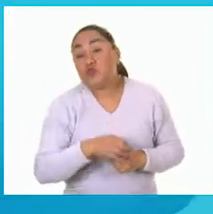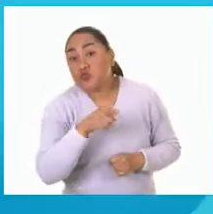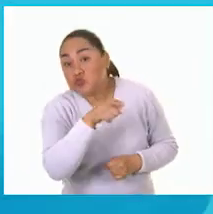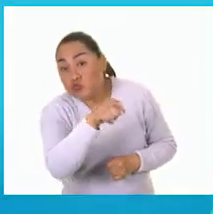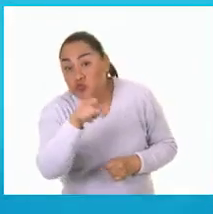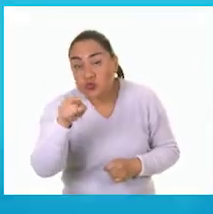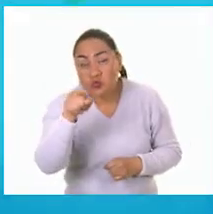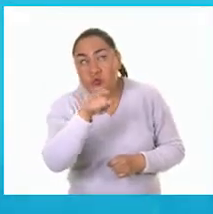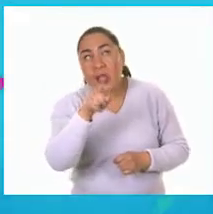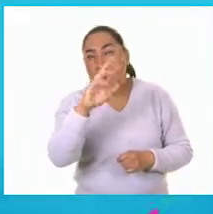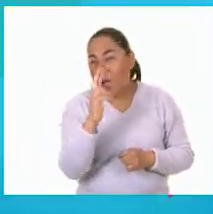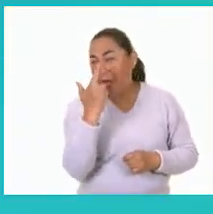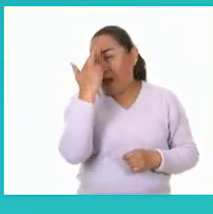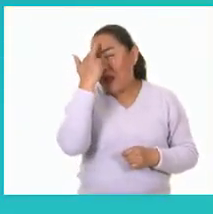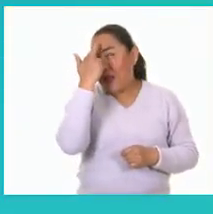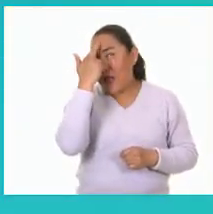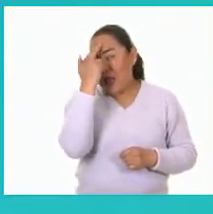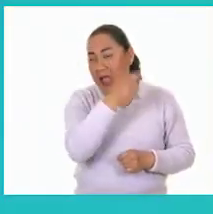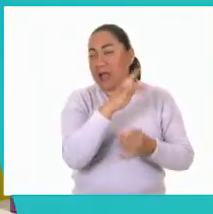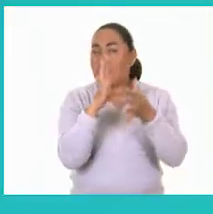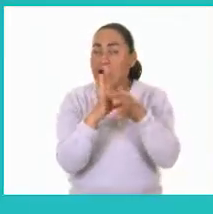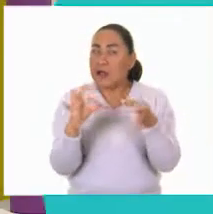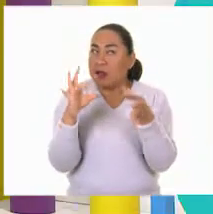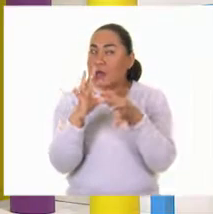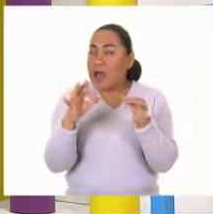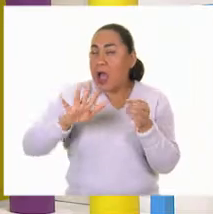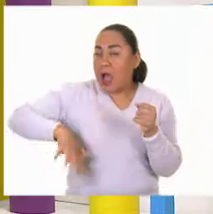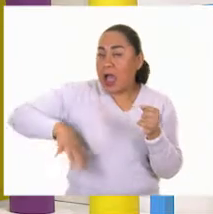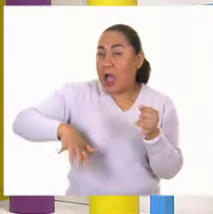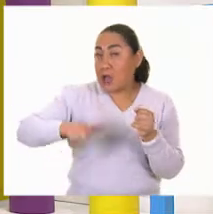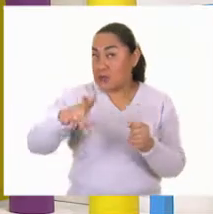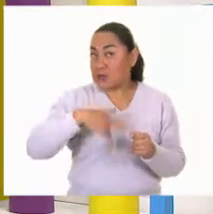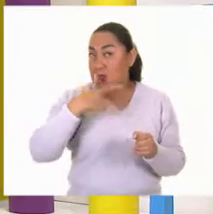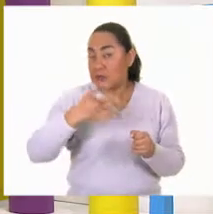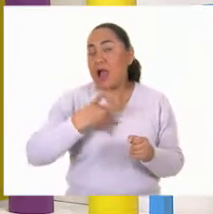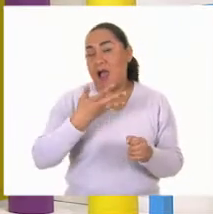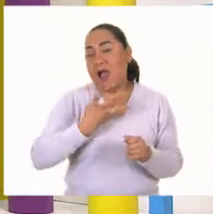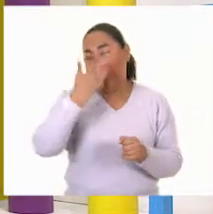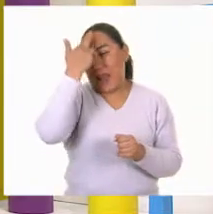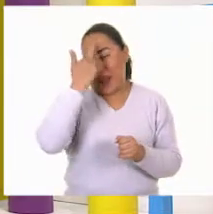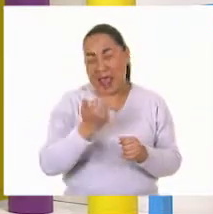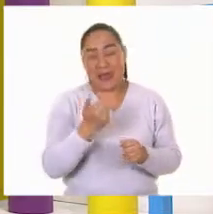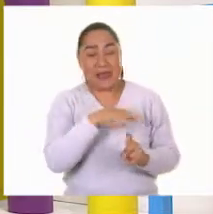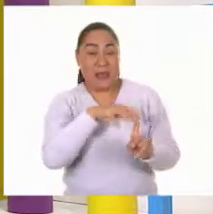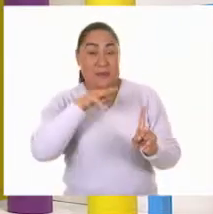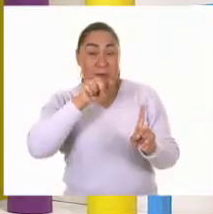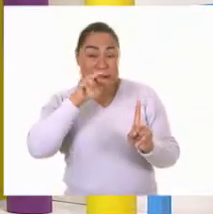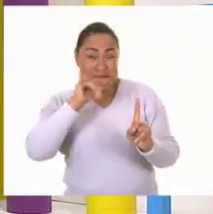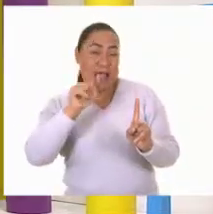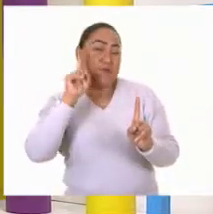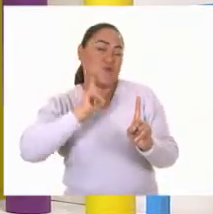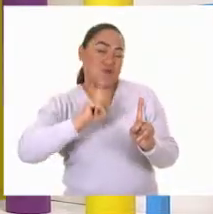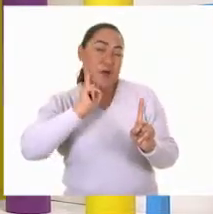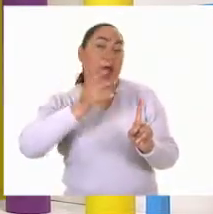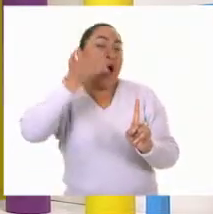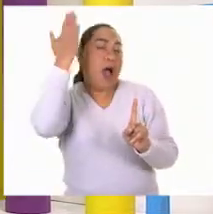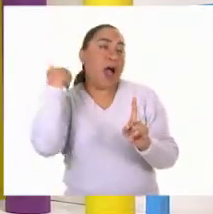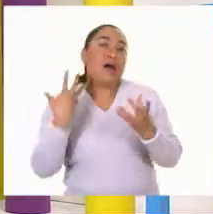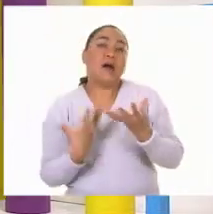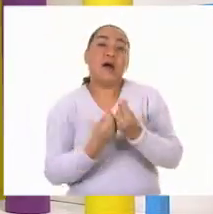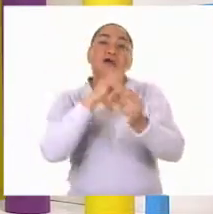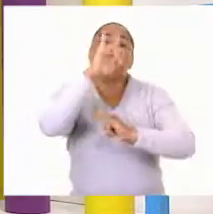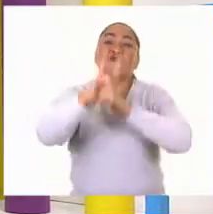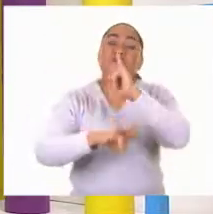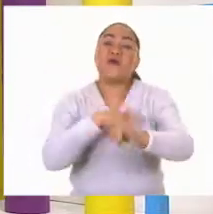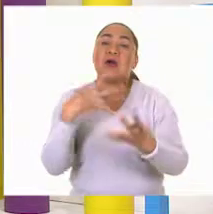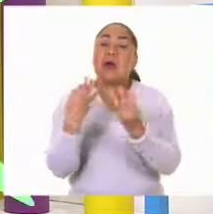si ustedes recuerdan y creen que es verdadero que maría cuando era niña visitaba la feria con sus hermanos y